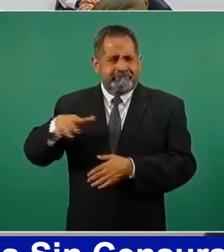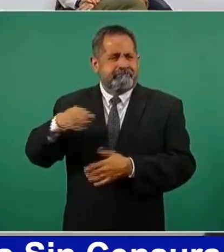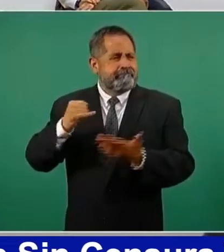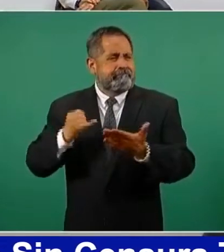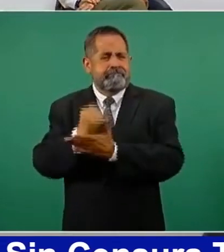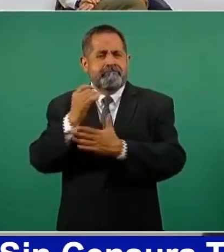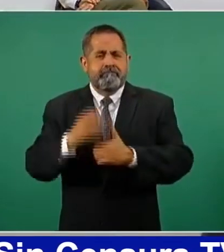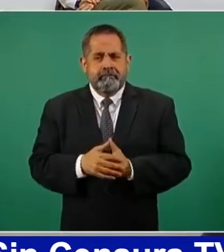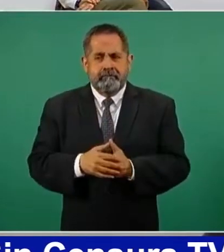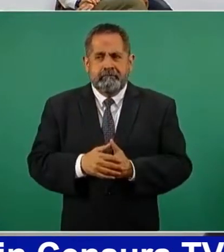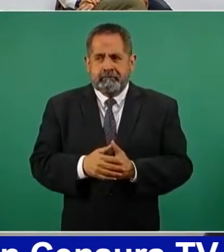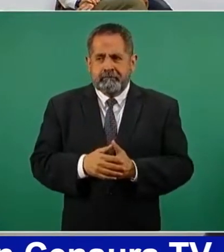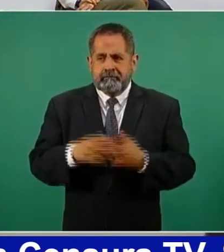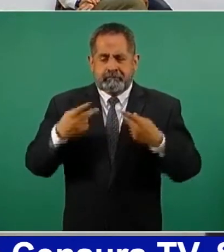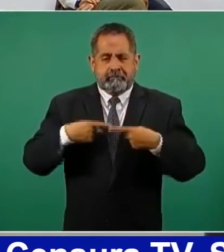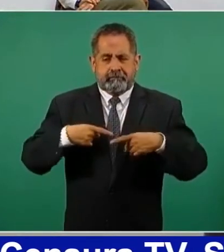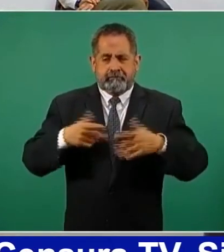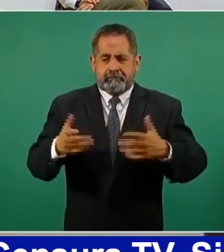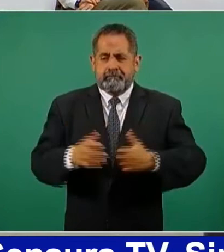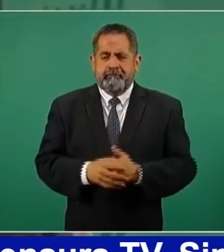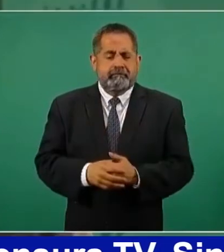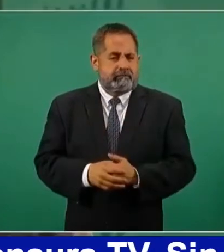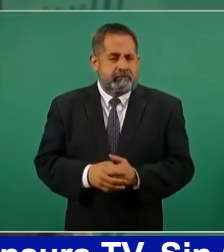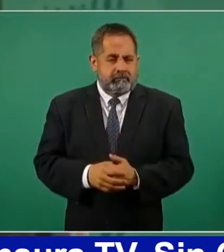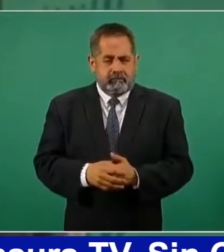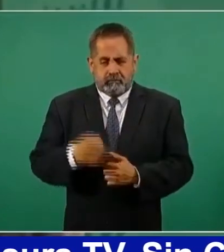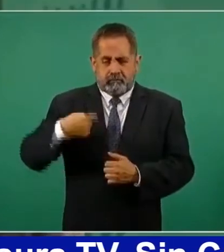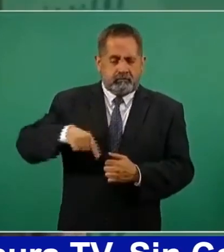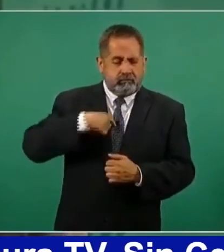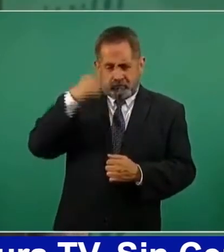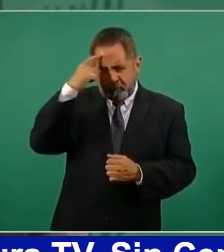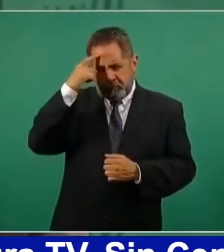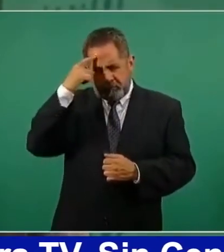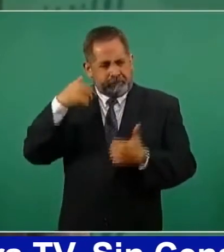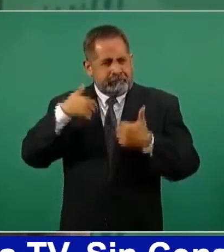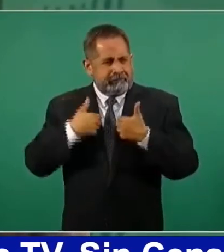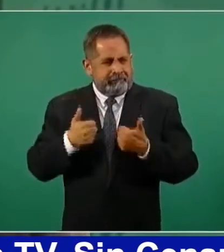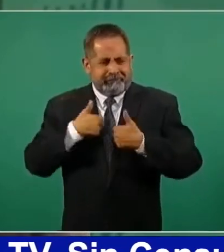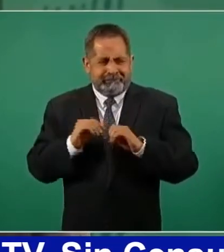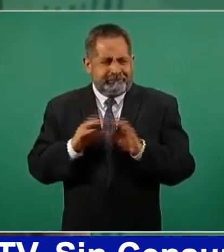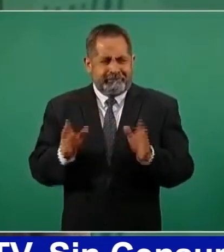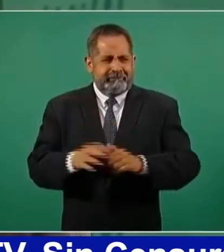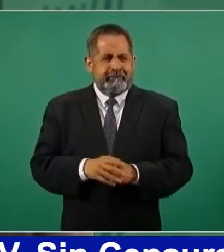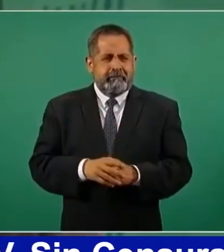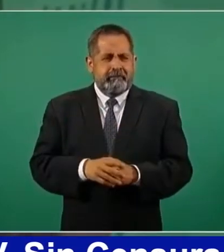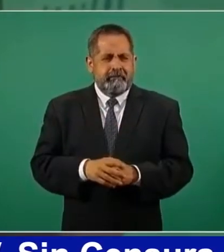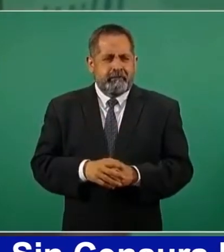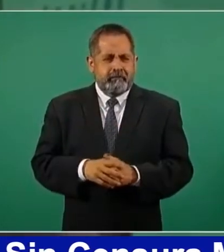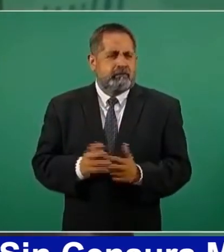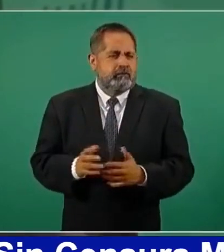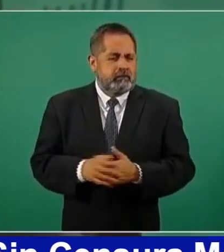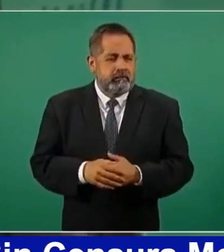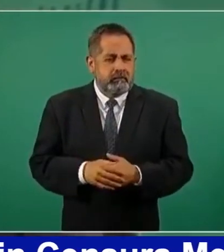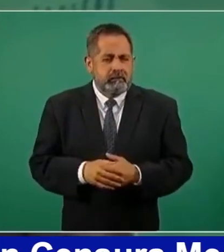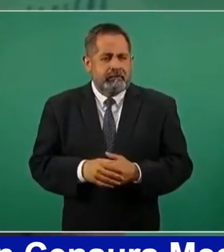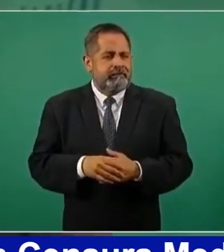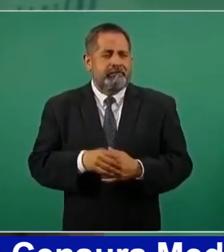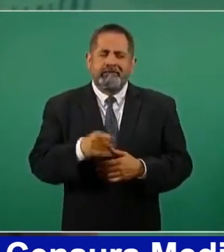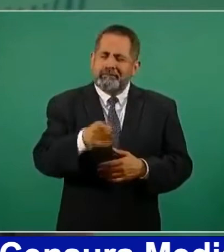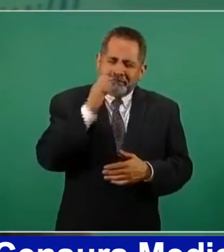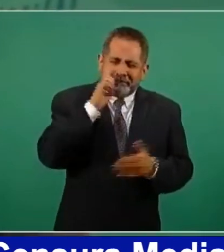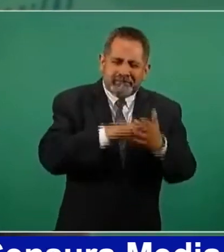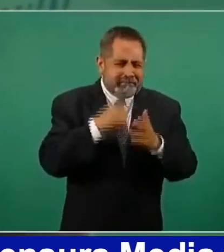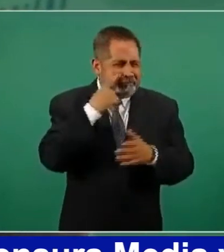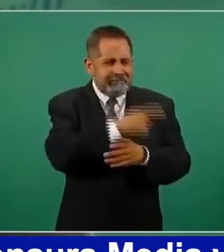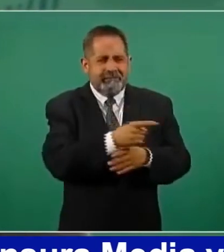Y el pueblo está consciente y eso de las despensas